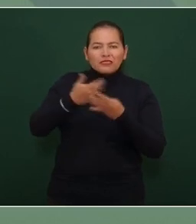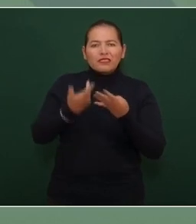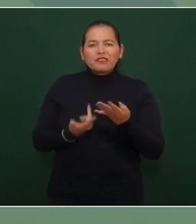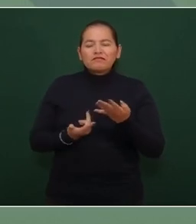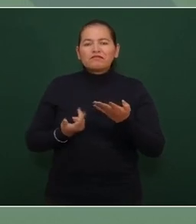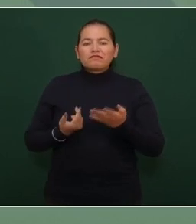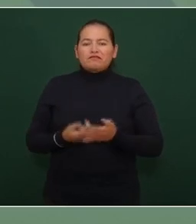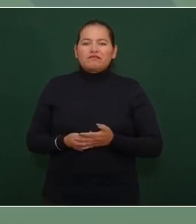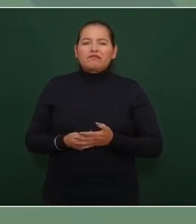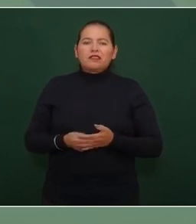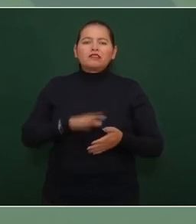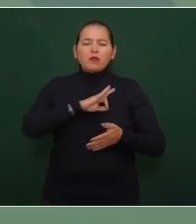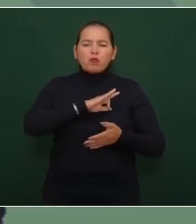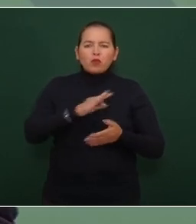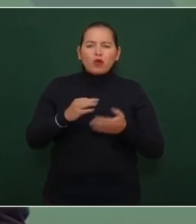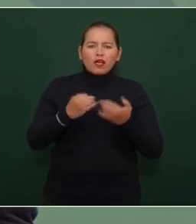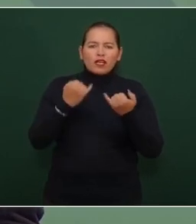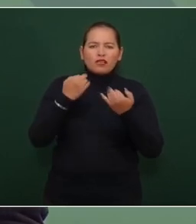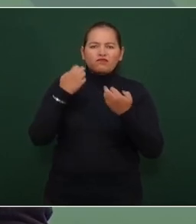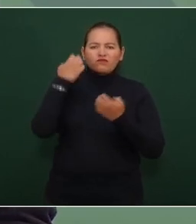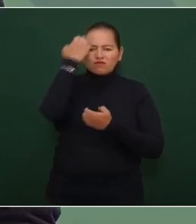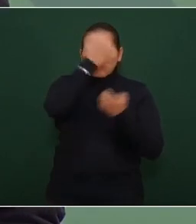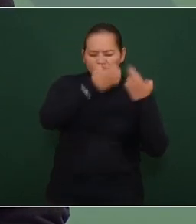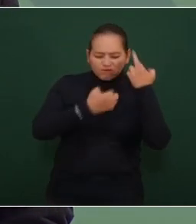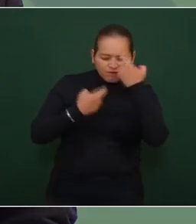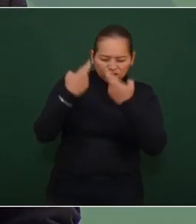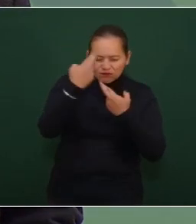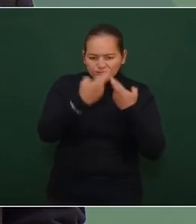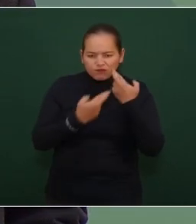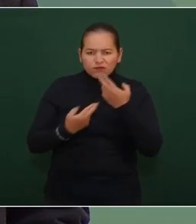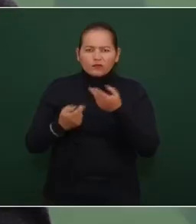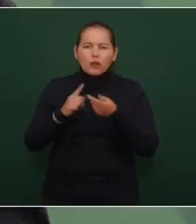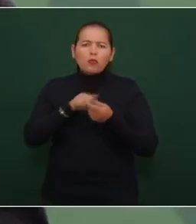realizar estudios intervenciones quirúrgicas